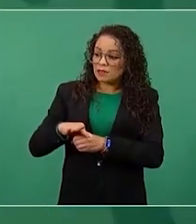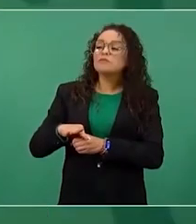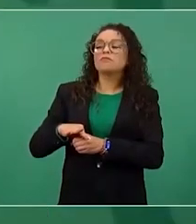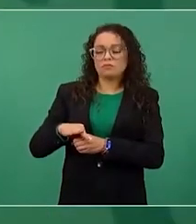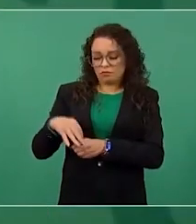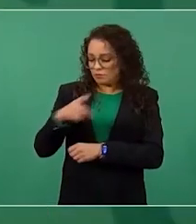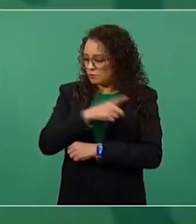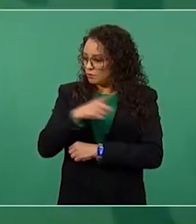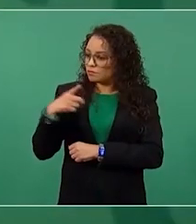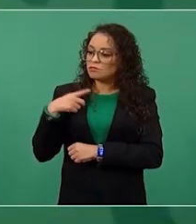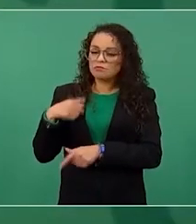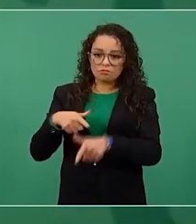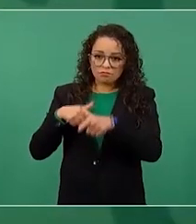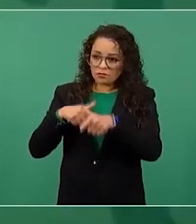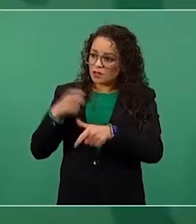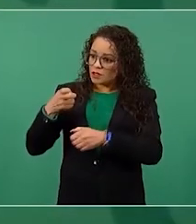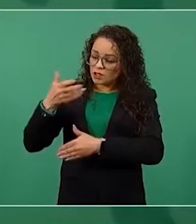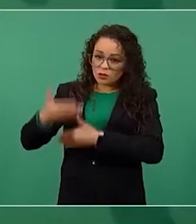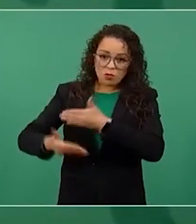revocación del mandato.